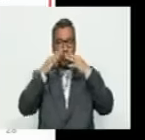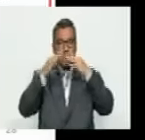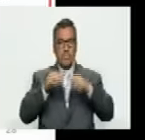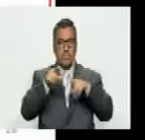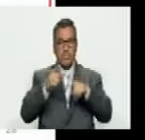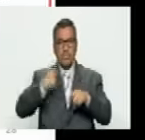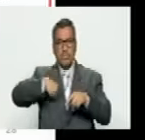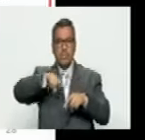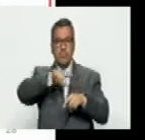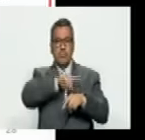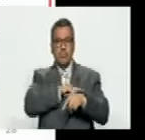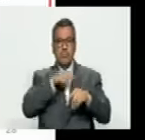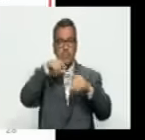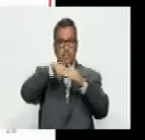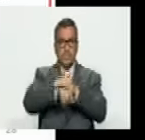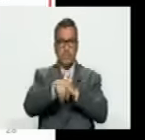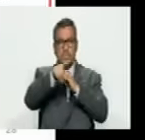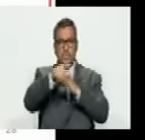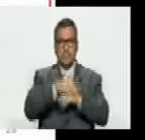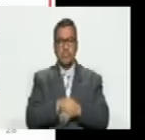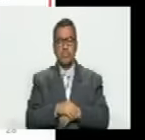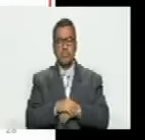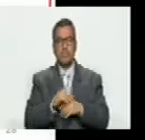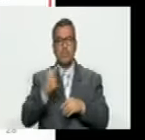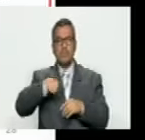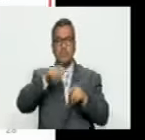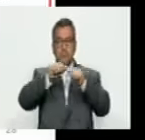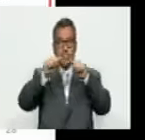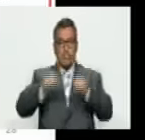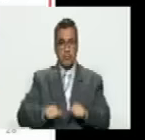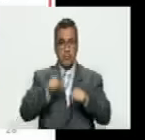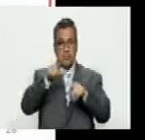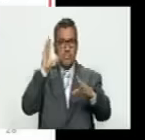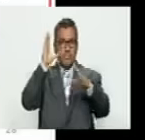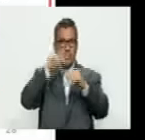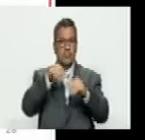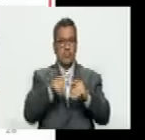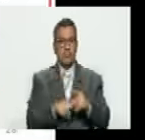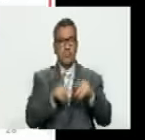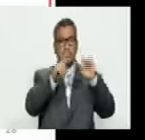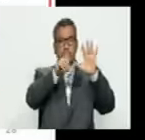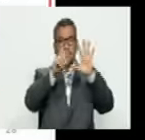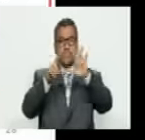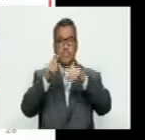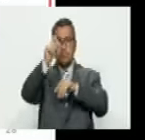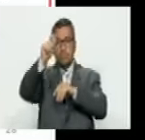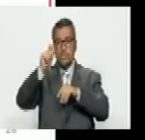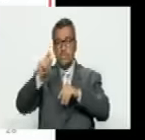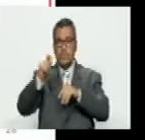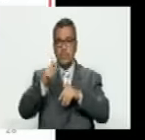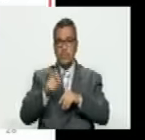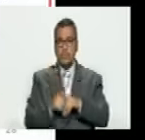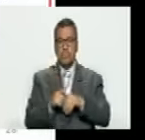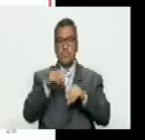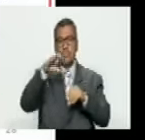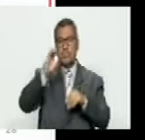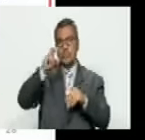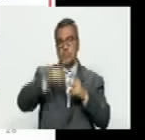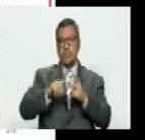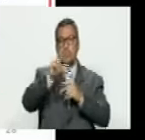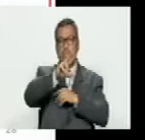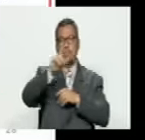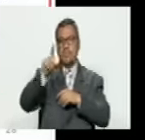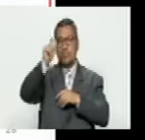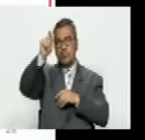nosotros metimos en ese en ese nuestro modelo y aquí está el resultado 66% el mundo González 31